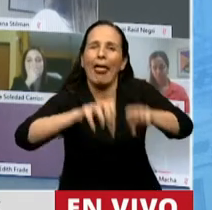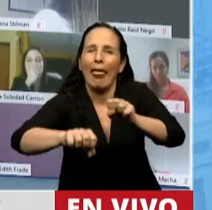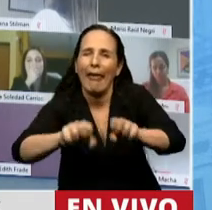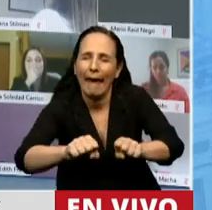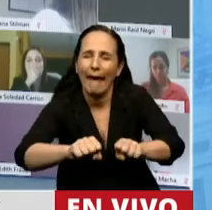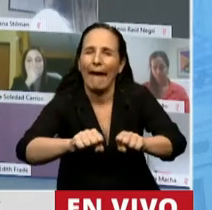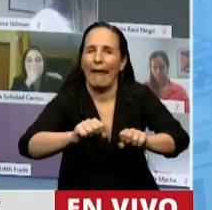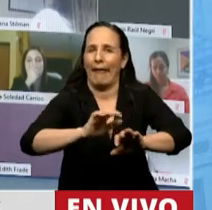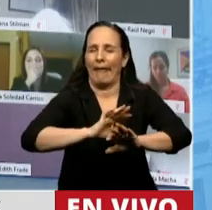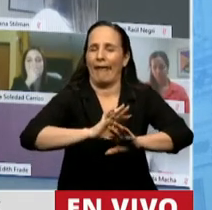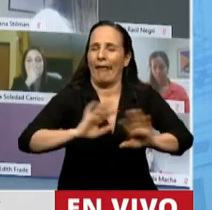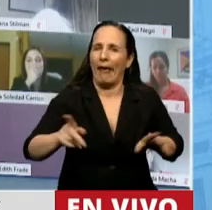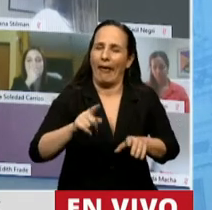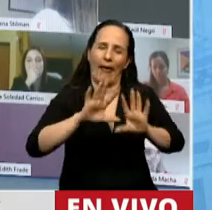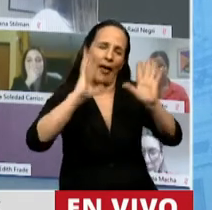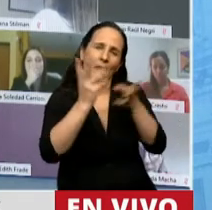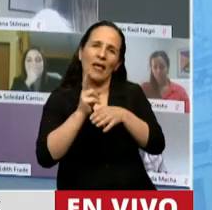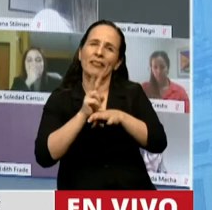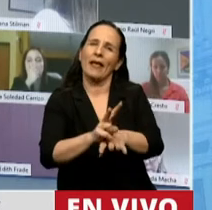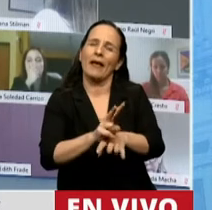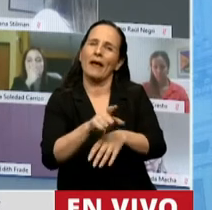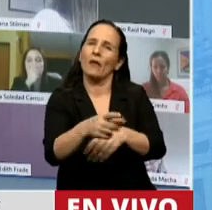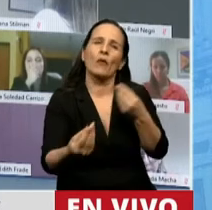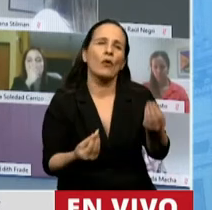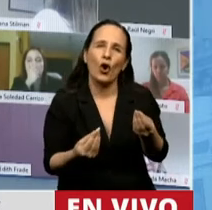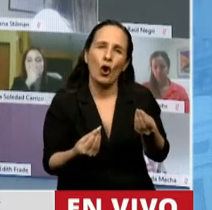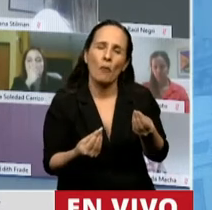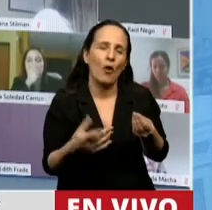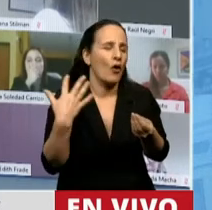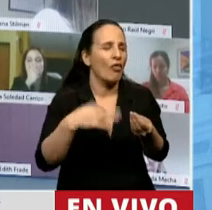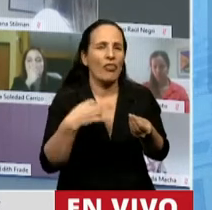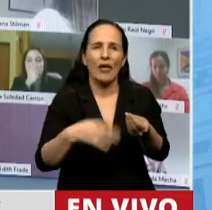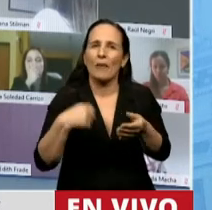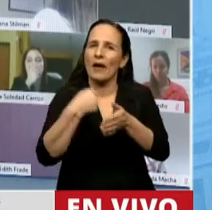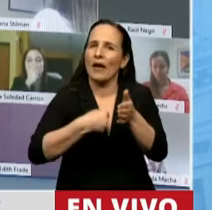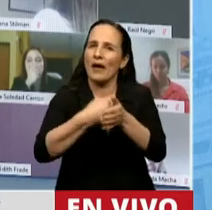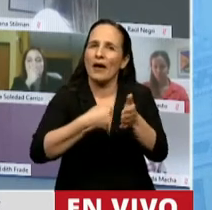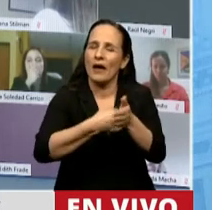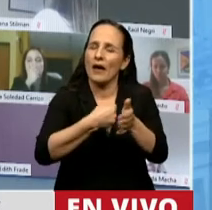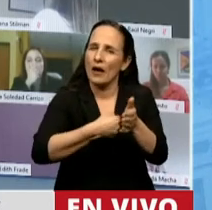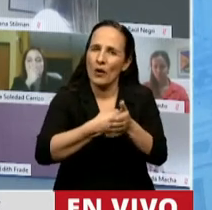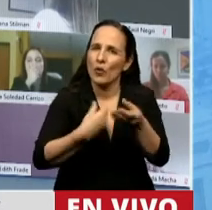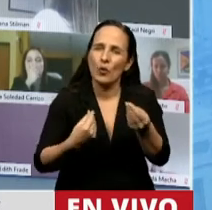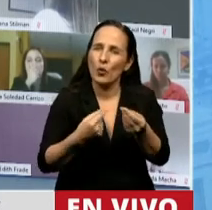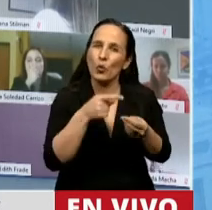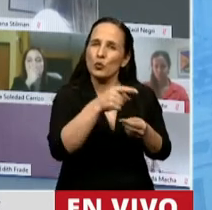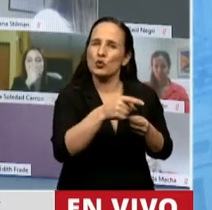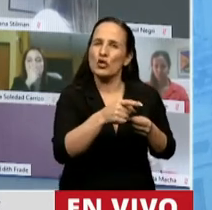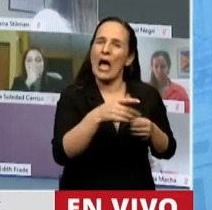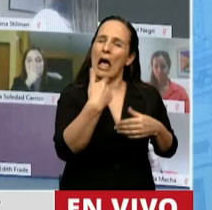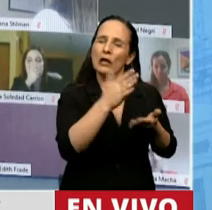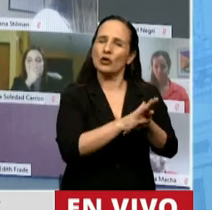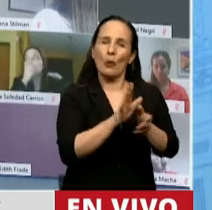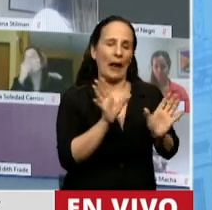proteger y cuidar el medio ambiente, eso no se puede hacer desligado de una lucha contra los grandes monopolios capitalistas